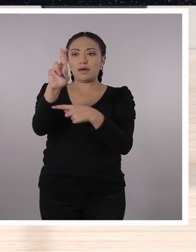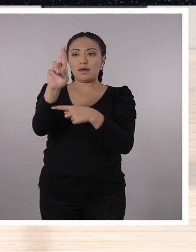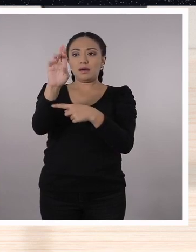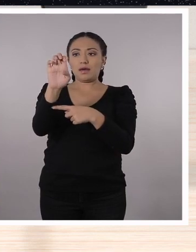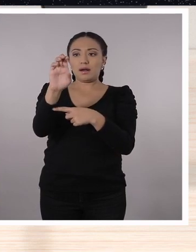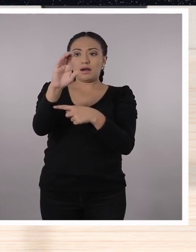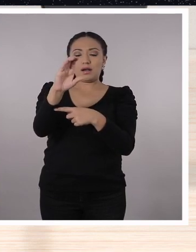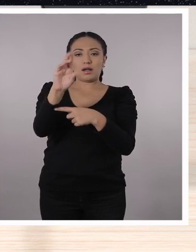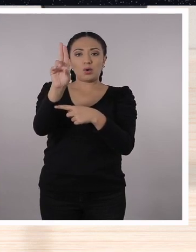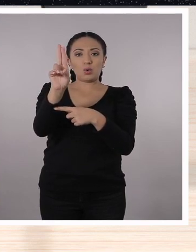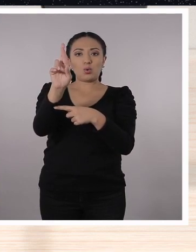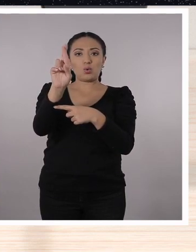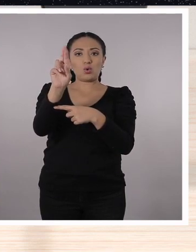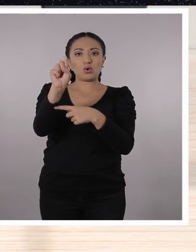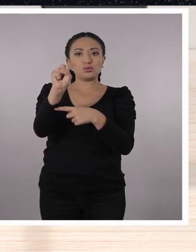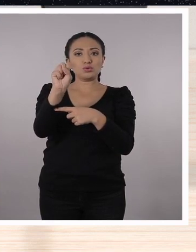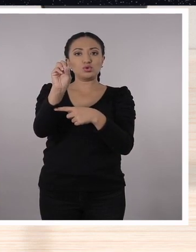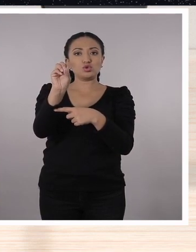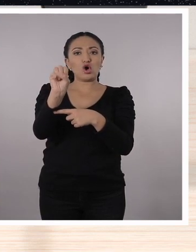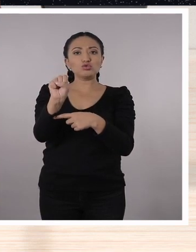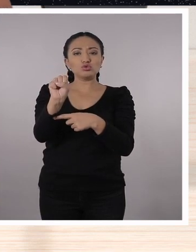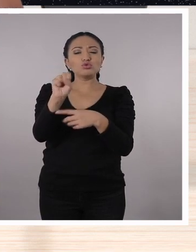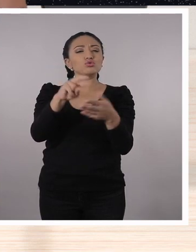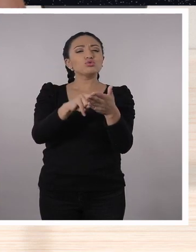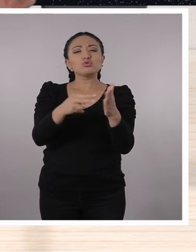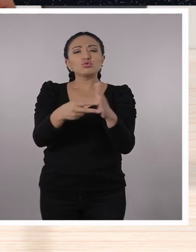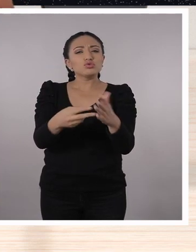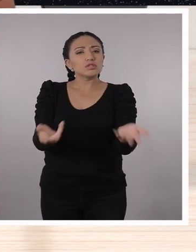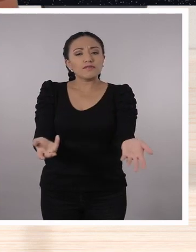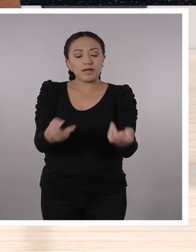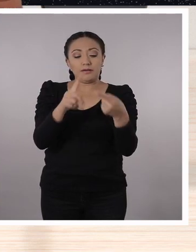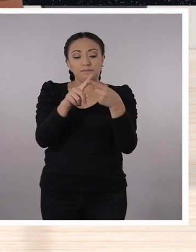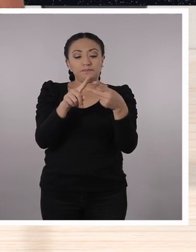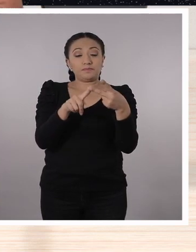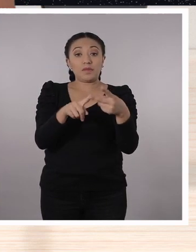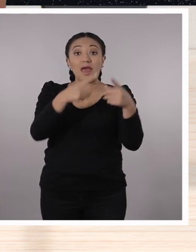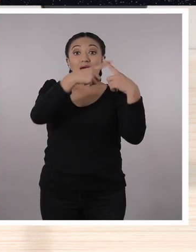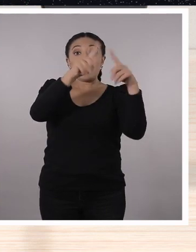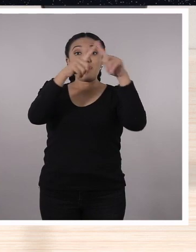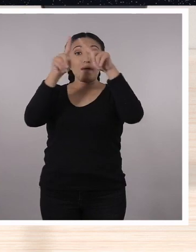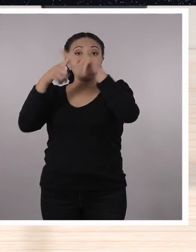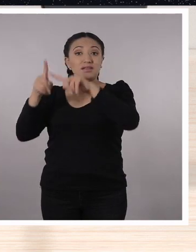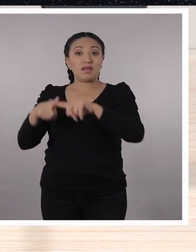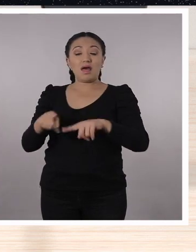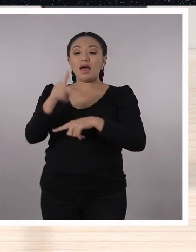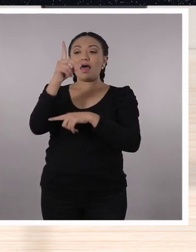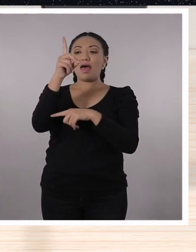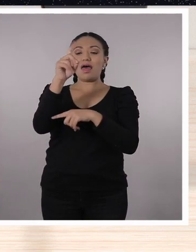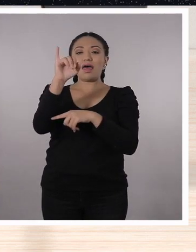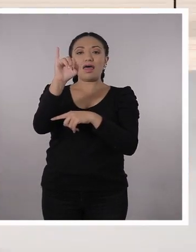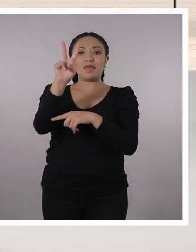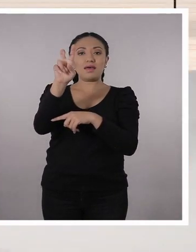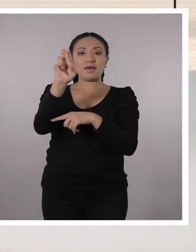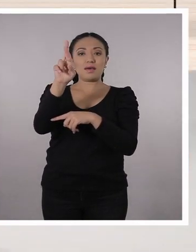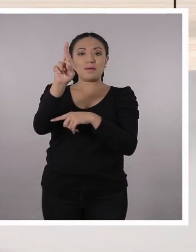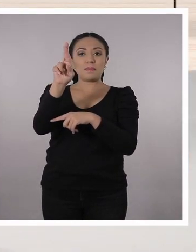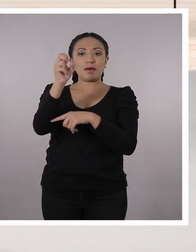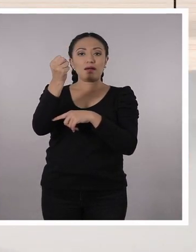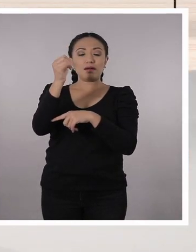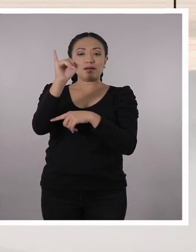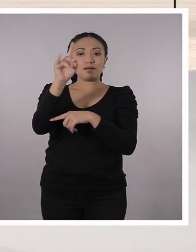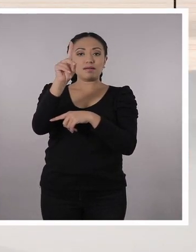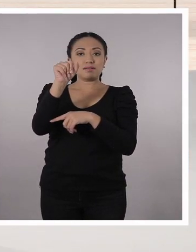imaginarse cuando hablamos de la diversidad de recursos de nuestro país? Les voy a dar una pista, Inely, también para ti.